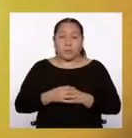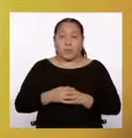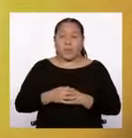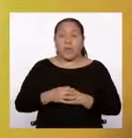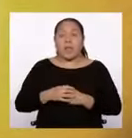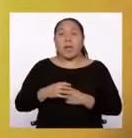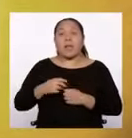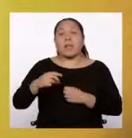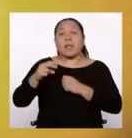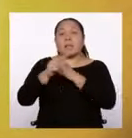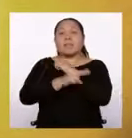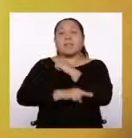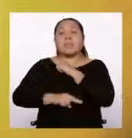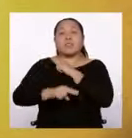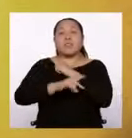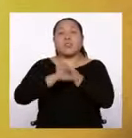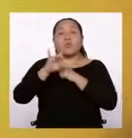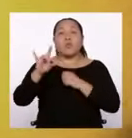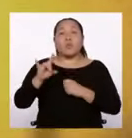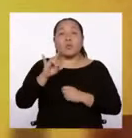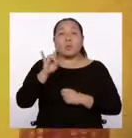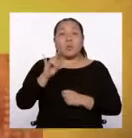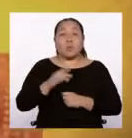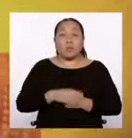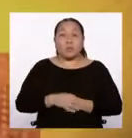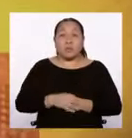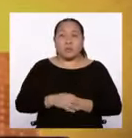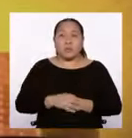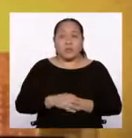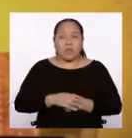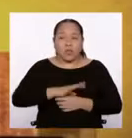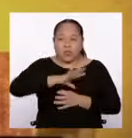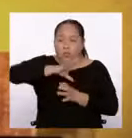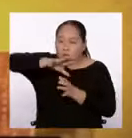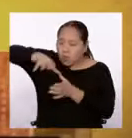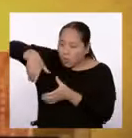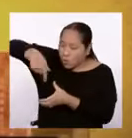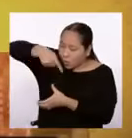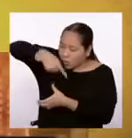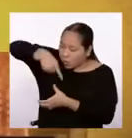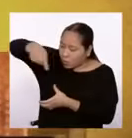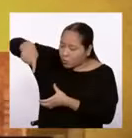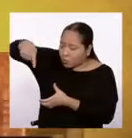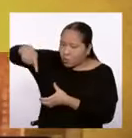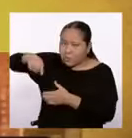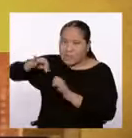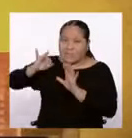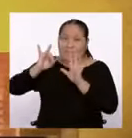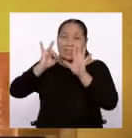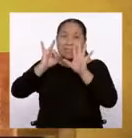Unidas, en todo el mundo se hablan más de 7000 lenguas.